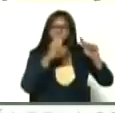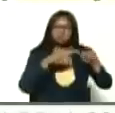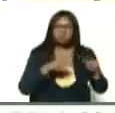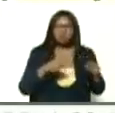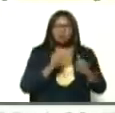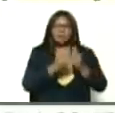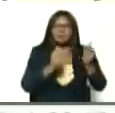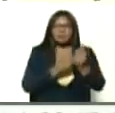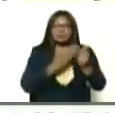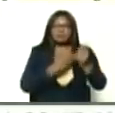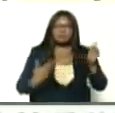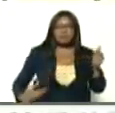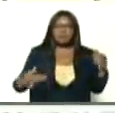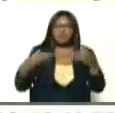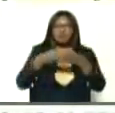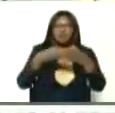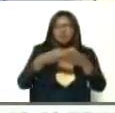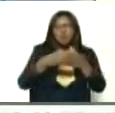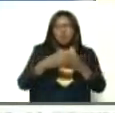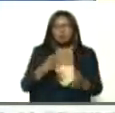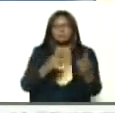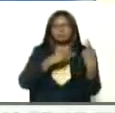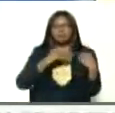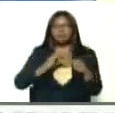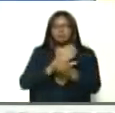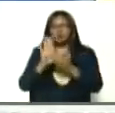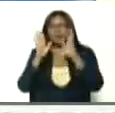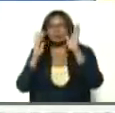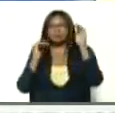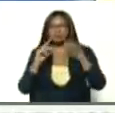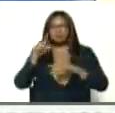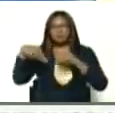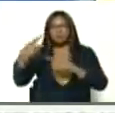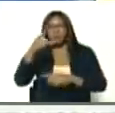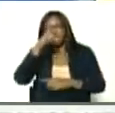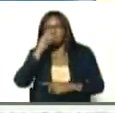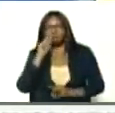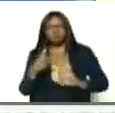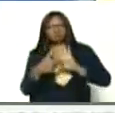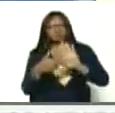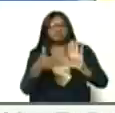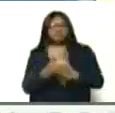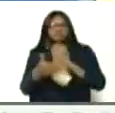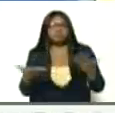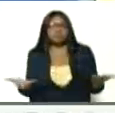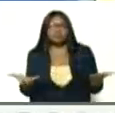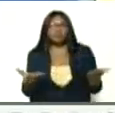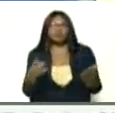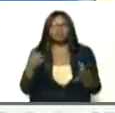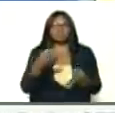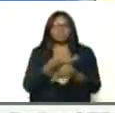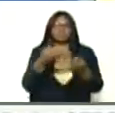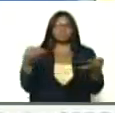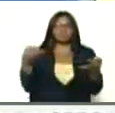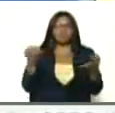contra la vicepresidenta ejecutiva, un año después que se ha demostrado, tremenda calidad